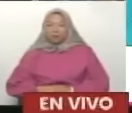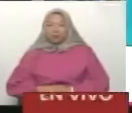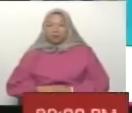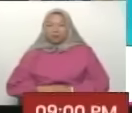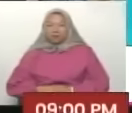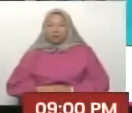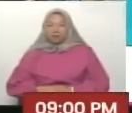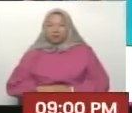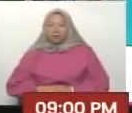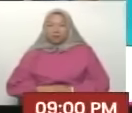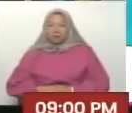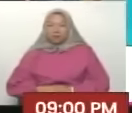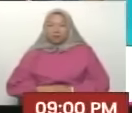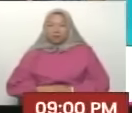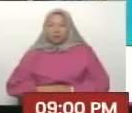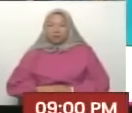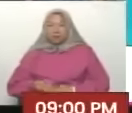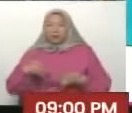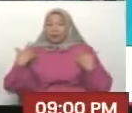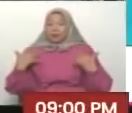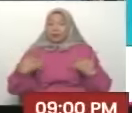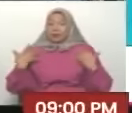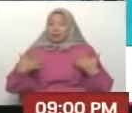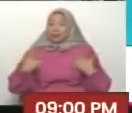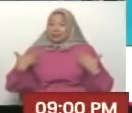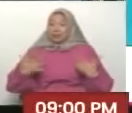estamos llegando. Ya está Isamar emocionada, ¿vale?